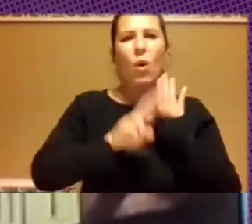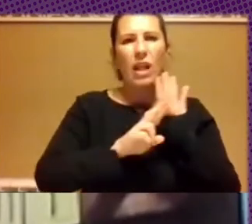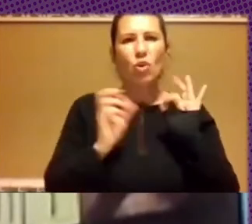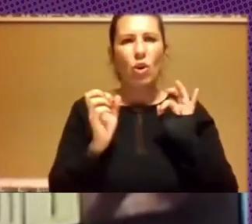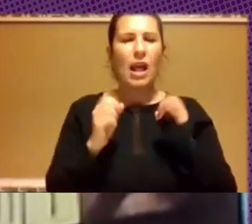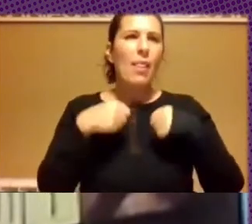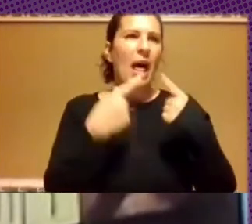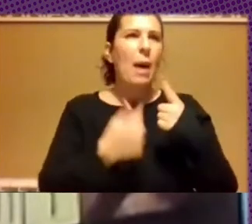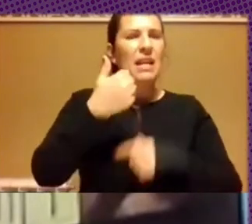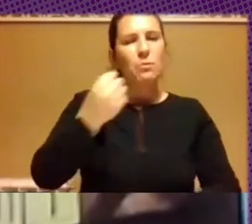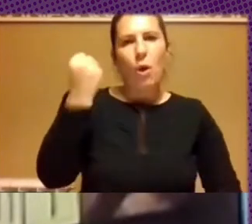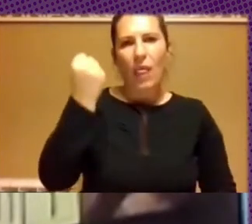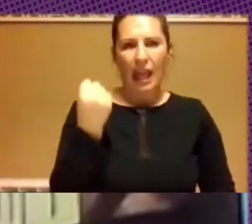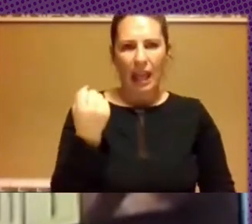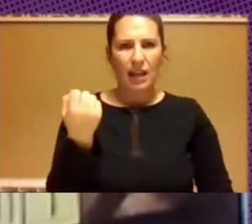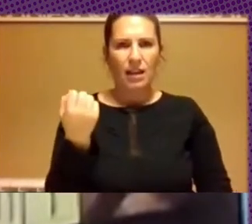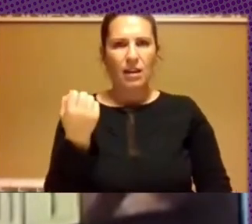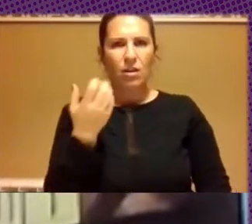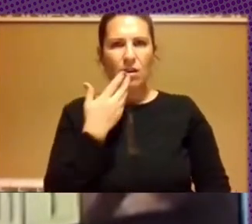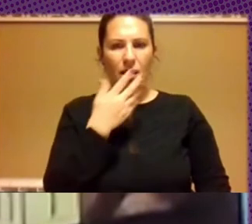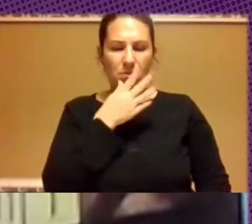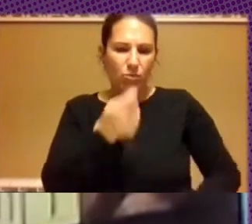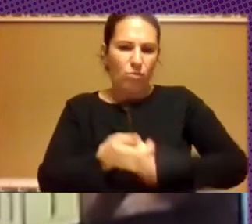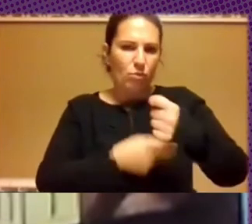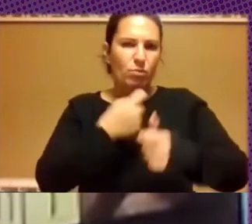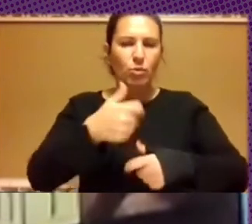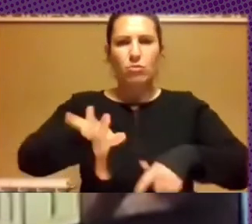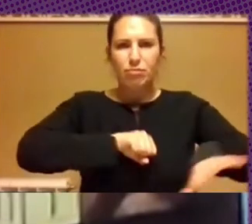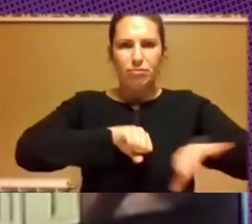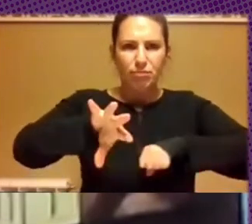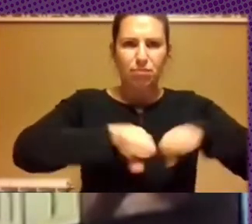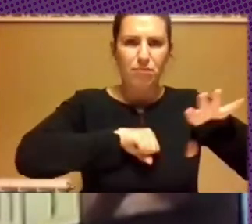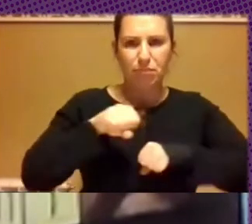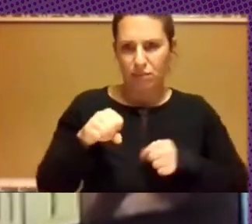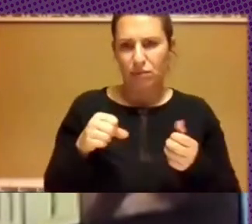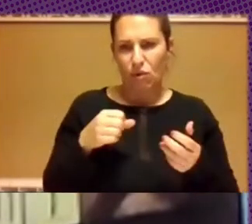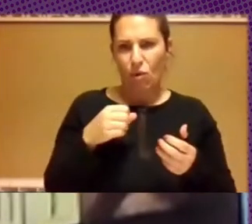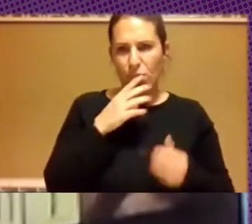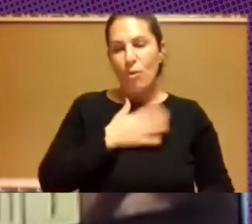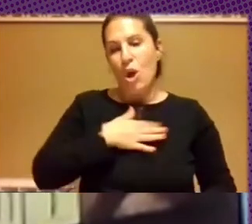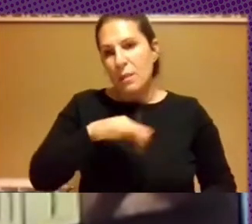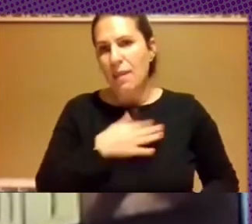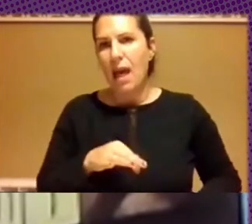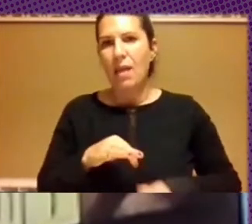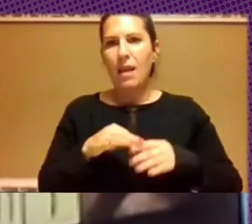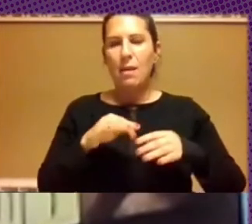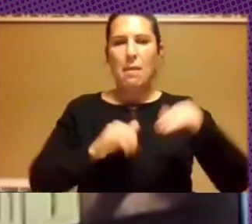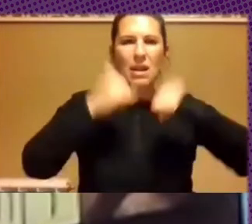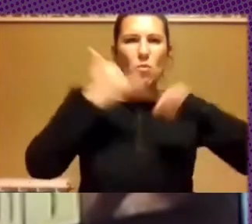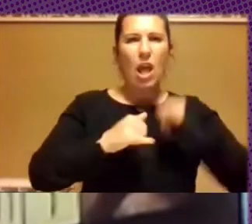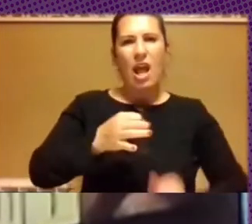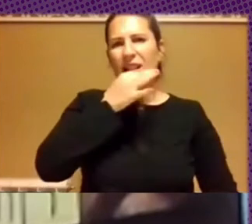dándoles más poder, como el que están adquiriendo cada vez con la posibilidad de manejar y manipular el discurso